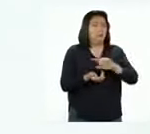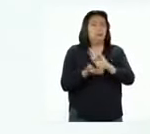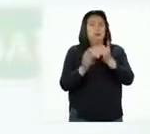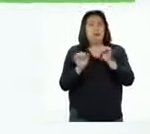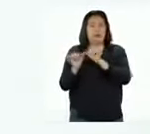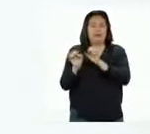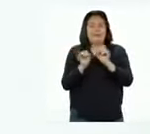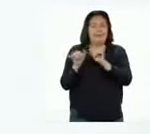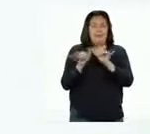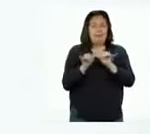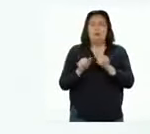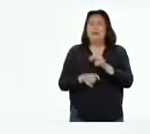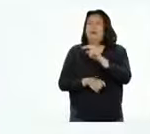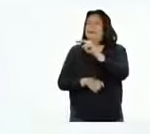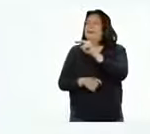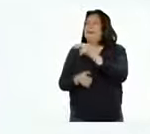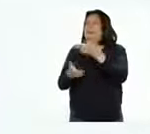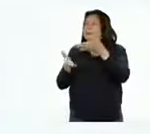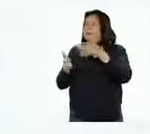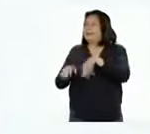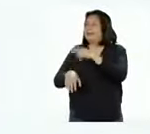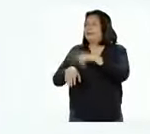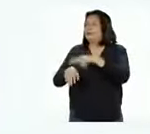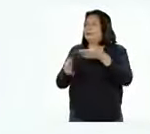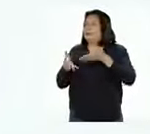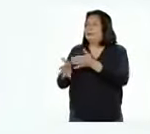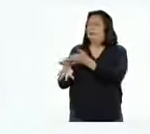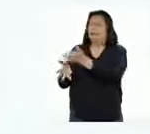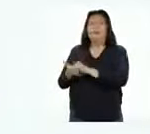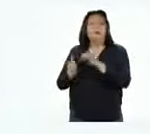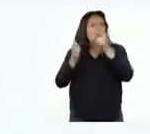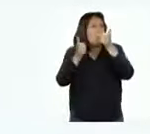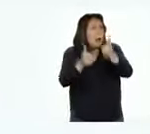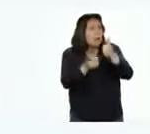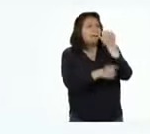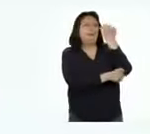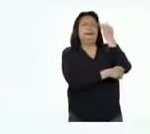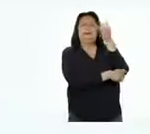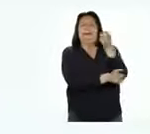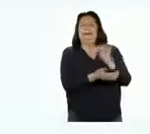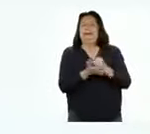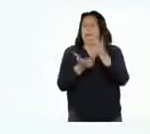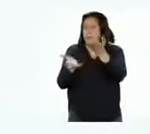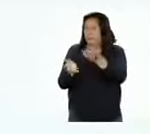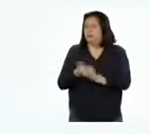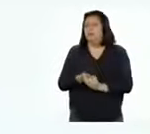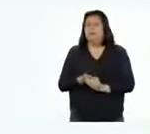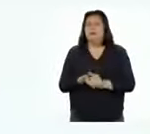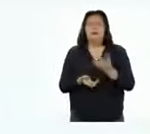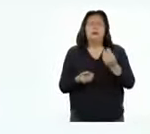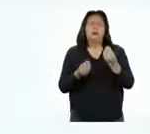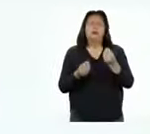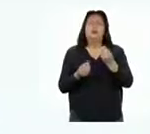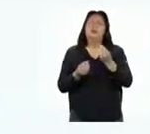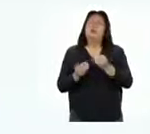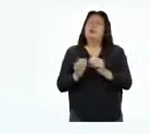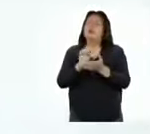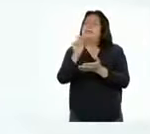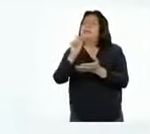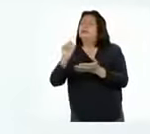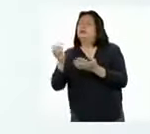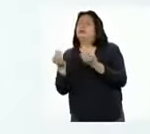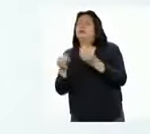ejemplo, su sinónimo podría ser nativo. ¡Qué buenas propuestas, Patti! Entonces, ¿cómo quedaría?